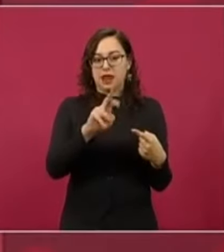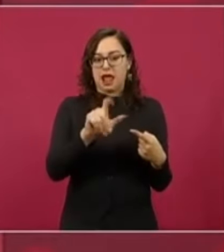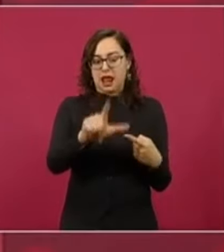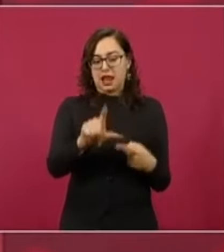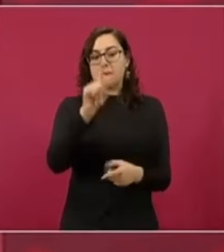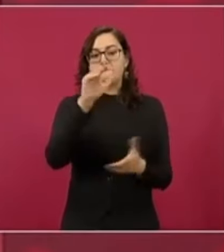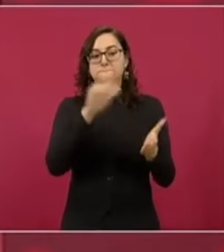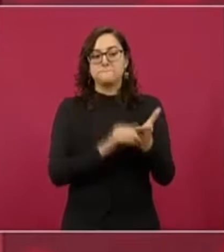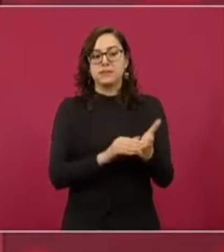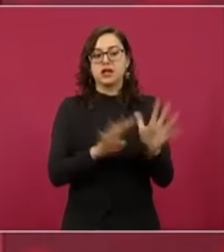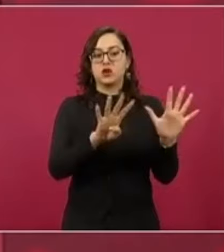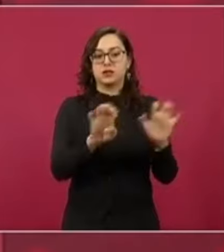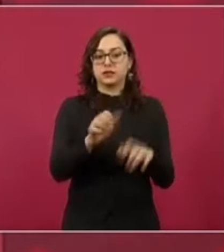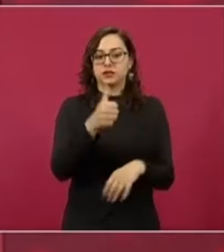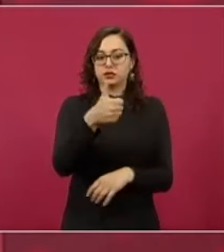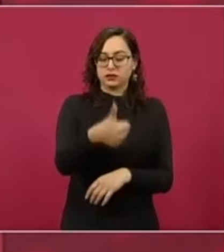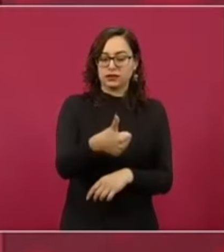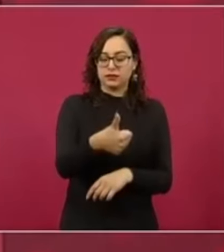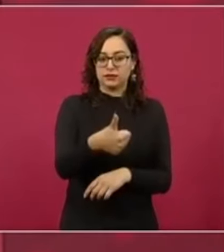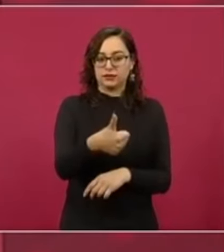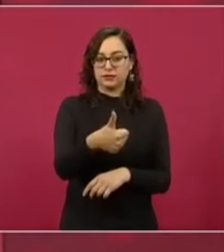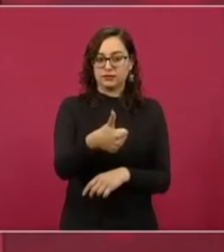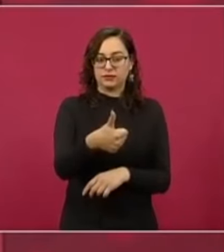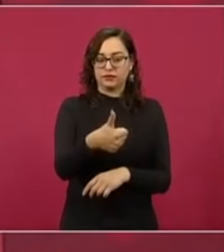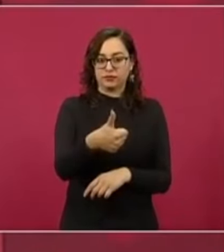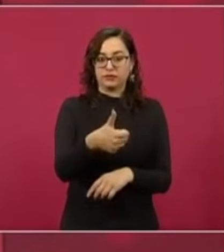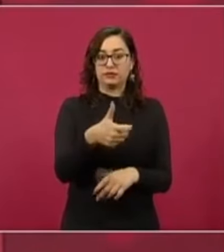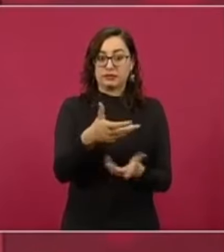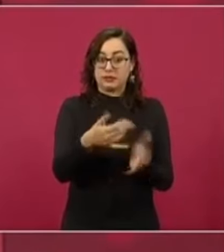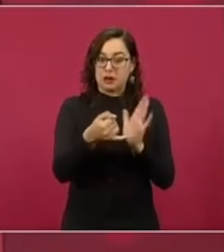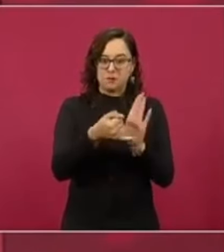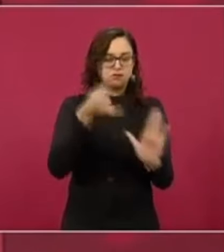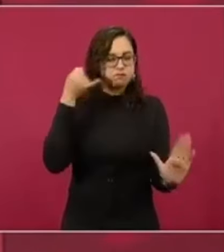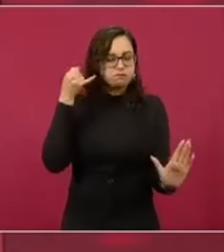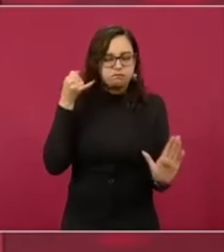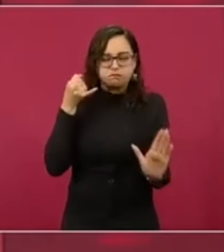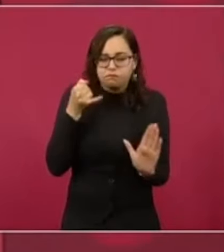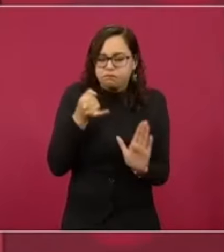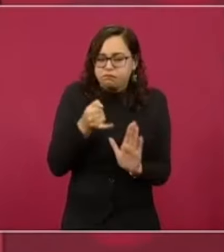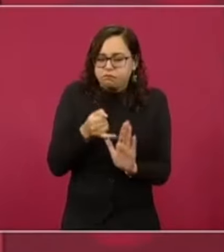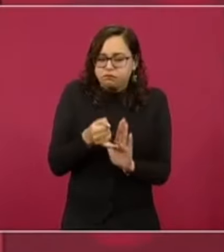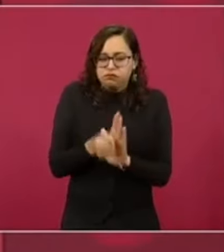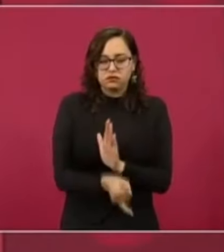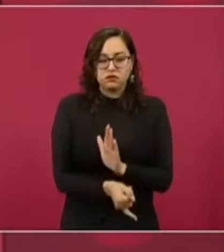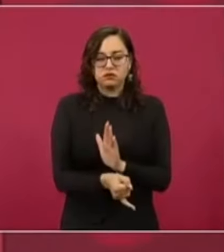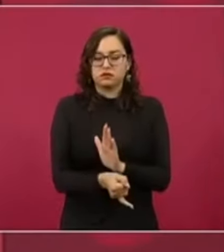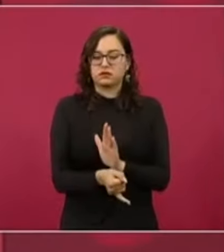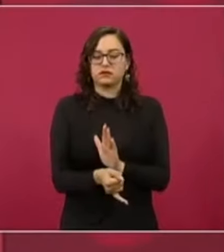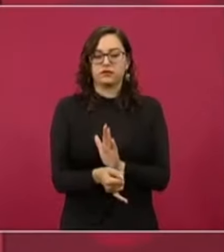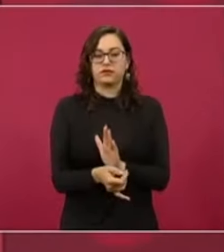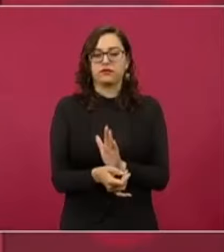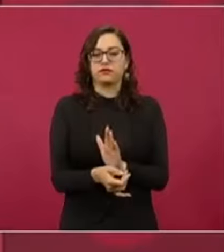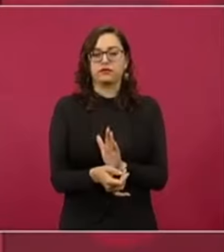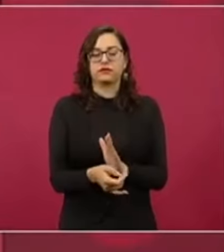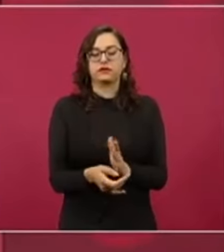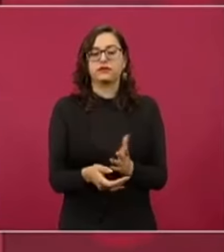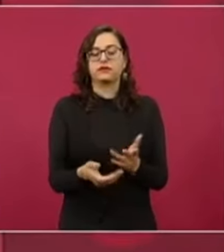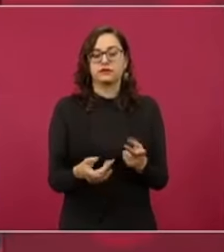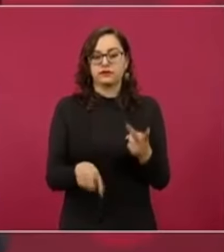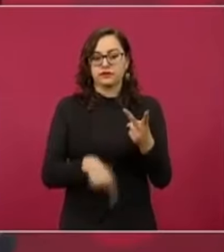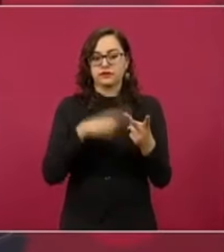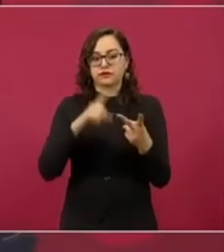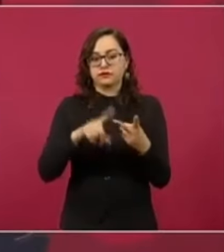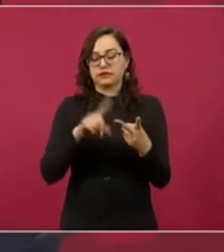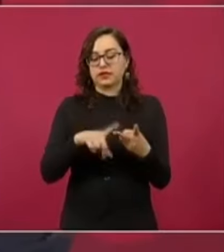por su profundidad, el plan